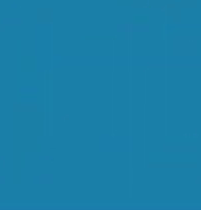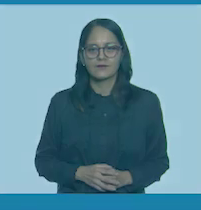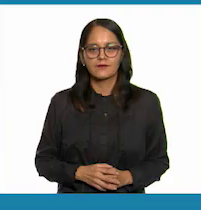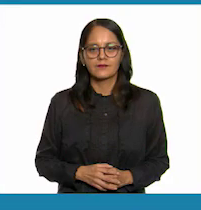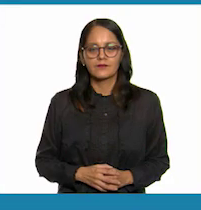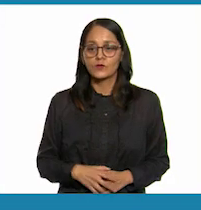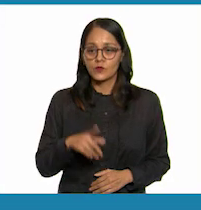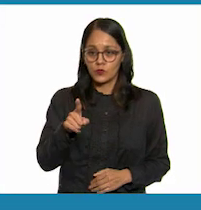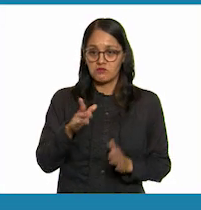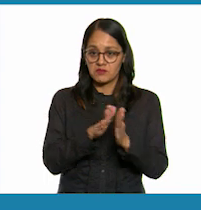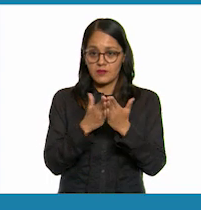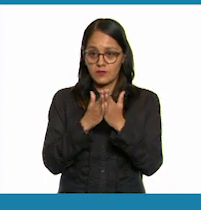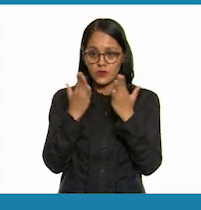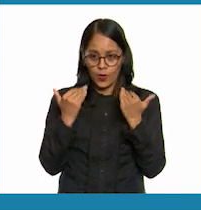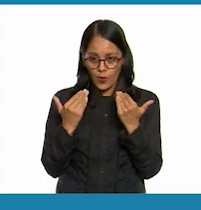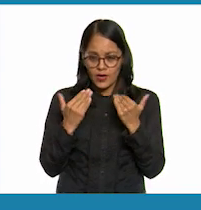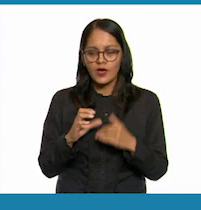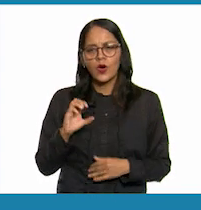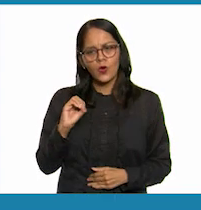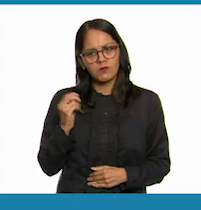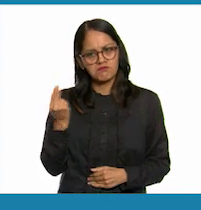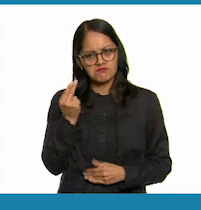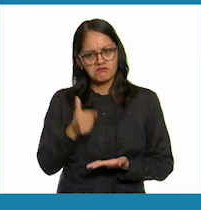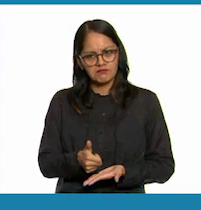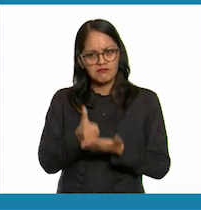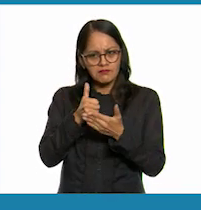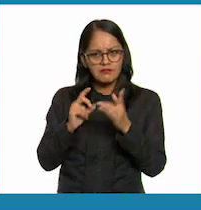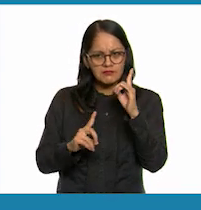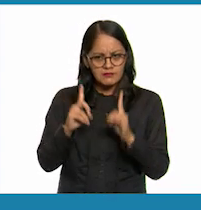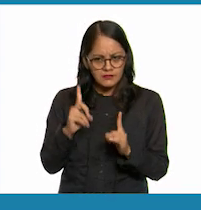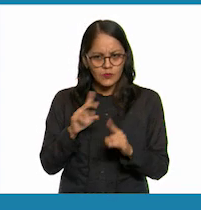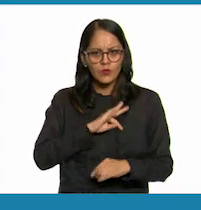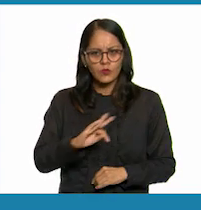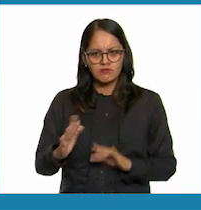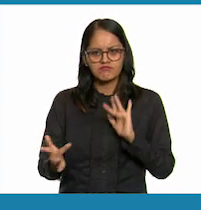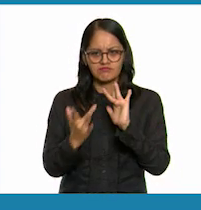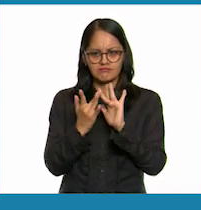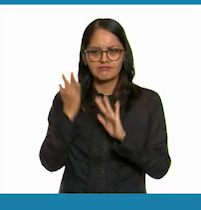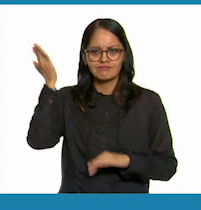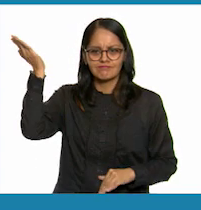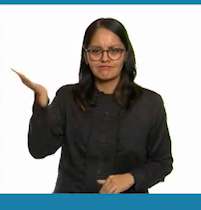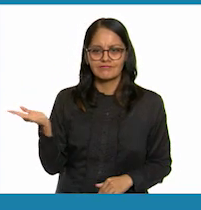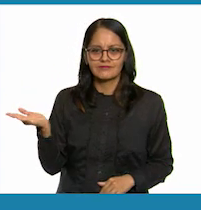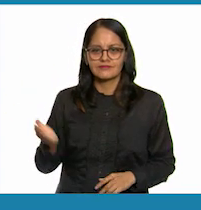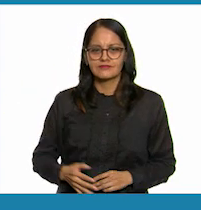si no tienes el libro de texto o necesitas ayuda para responder las preguntas contáctanos